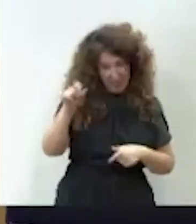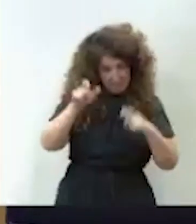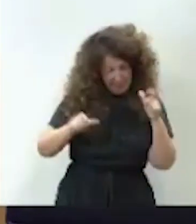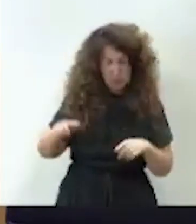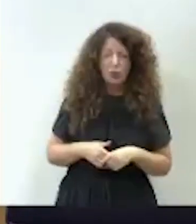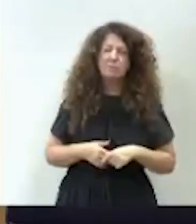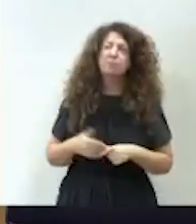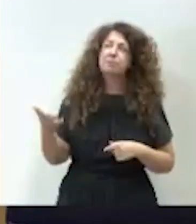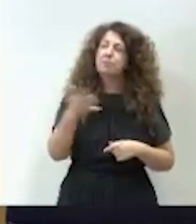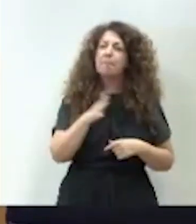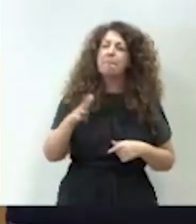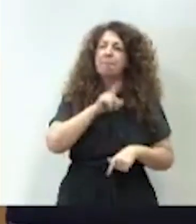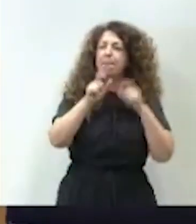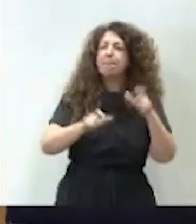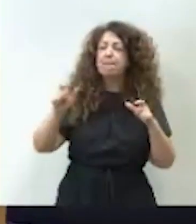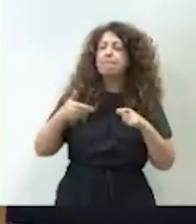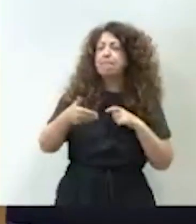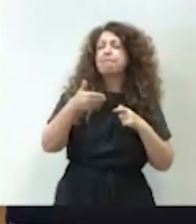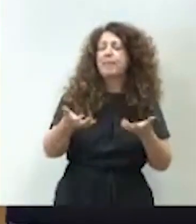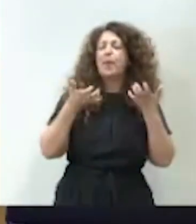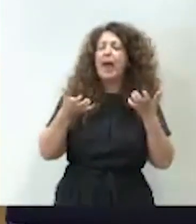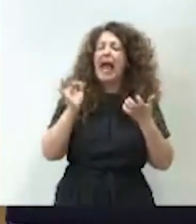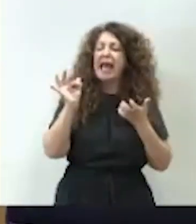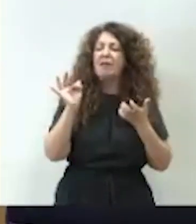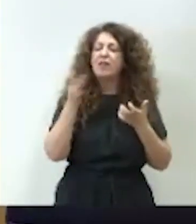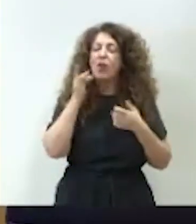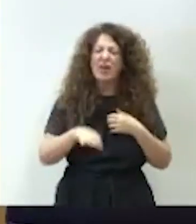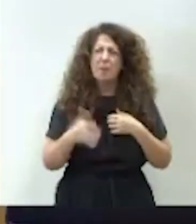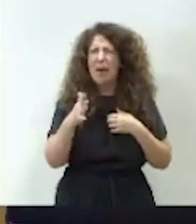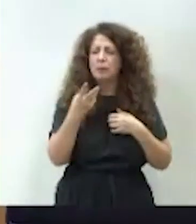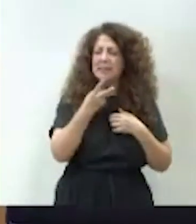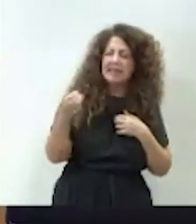entorno de personas que serán beneficiarias está entre 300 y 400 personas.